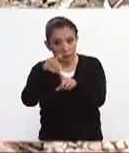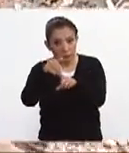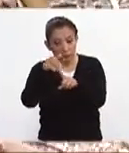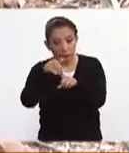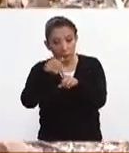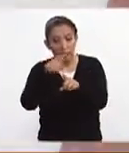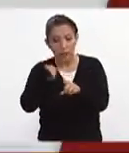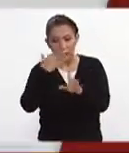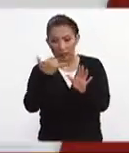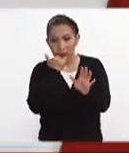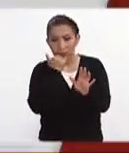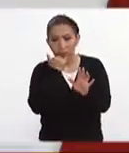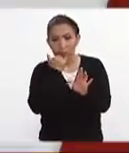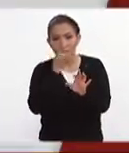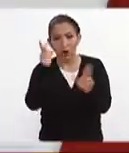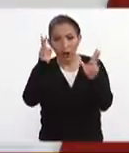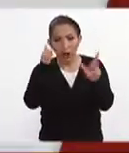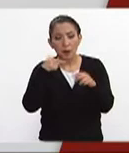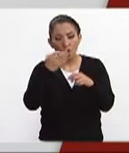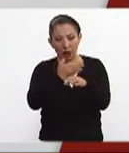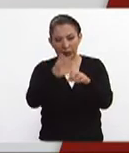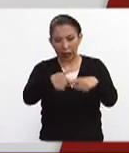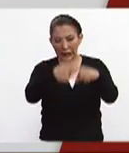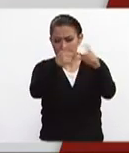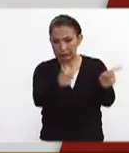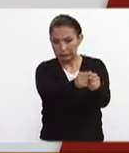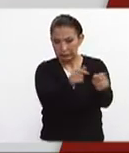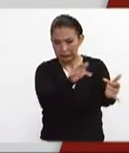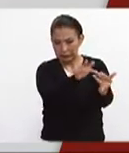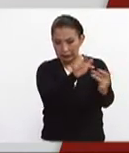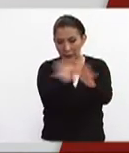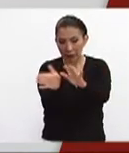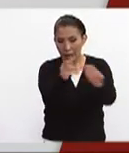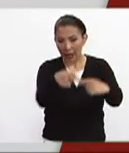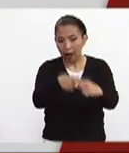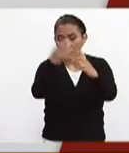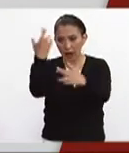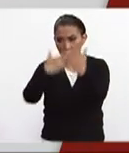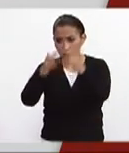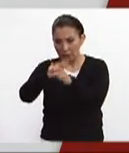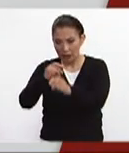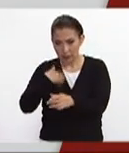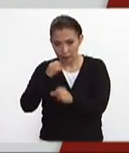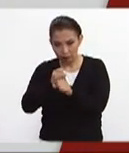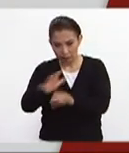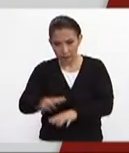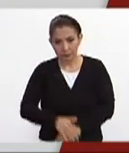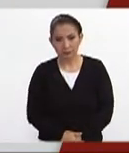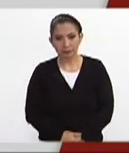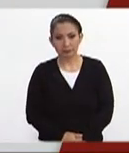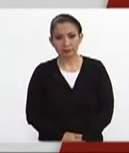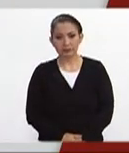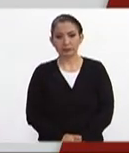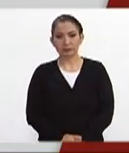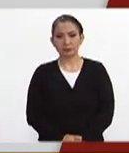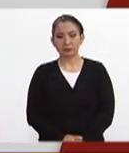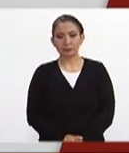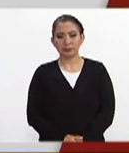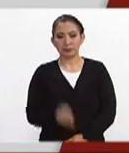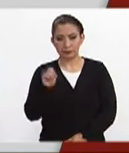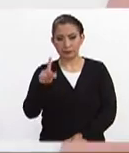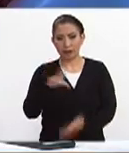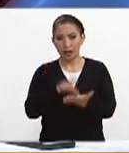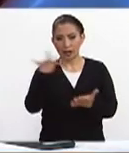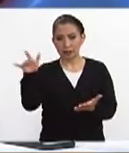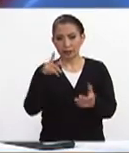aquí vamos a sí exacto hola vamos a interrumpir brevemente este enlace para ir a un corte pero enseguida regresamos contigo perfecto